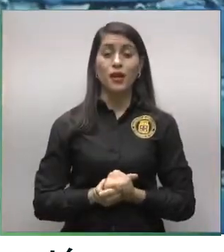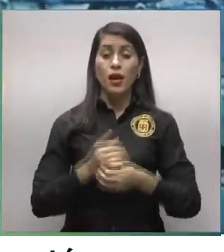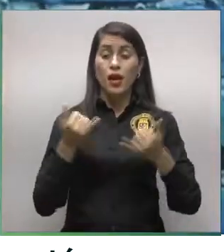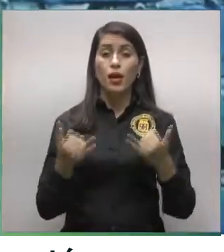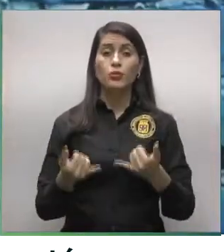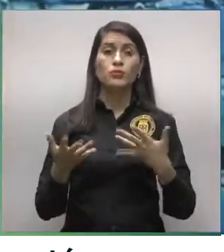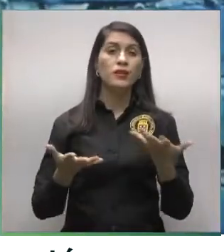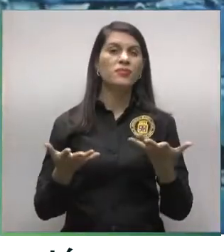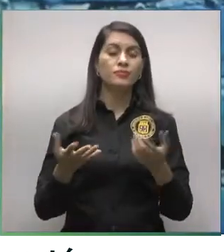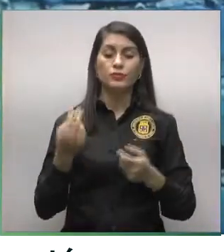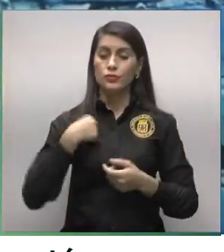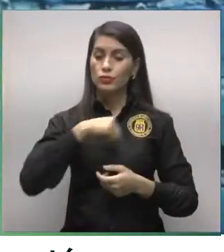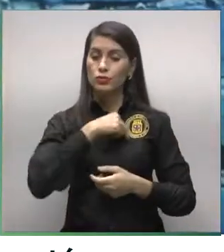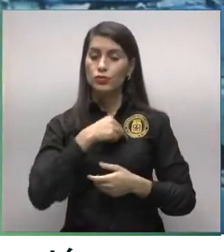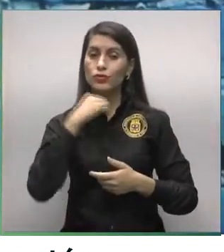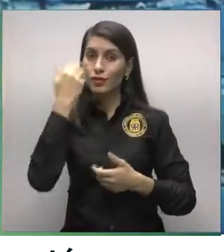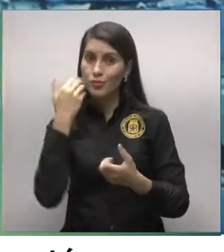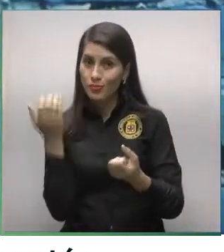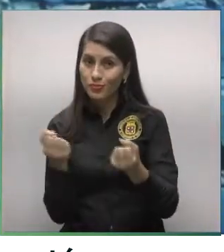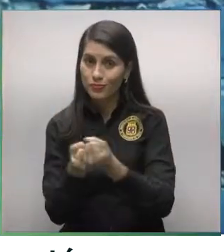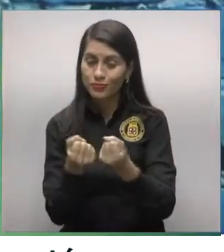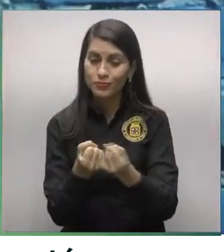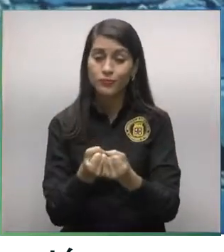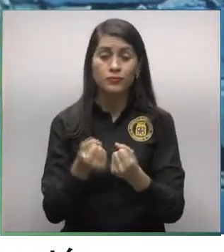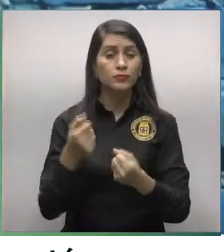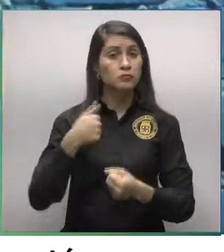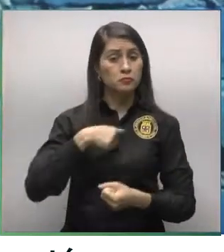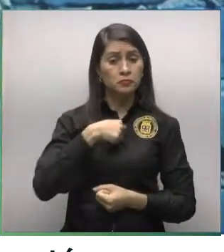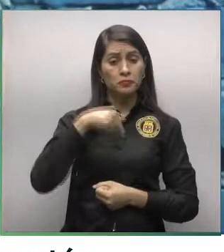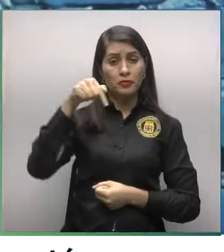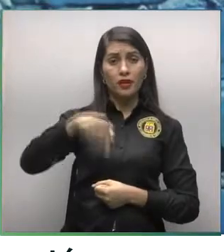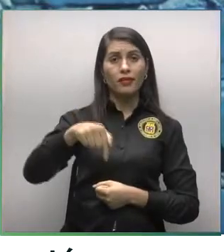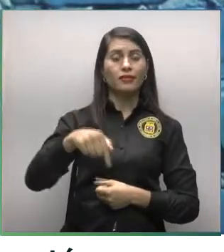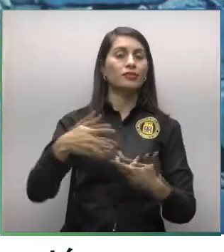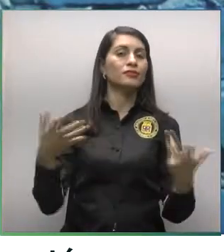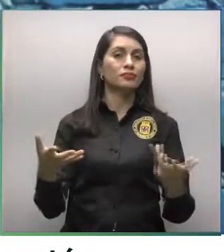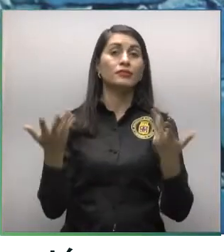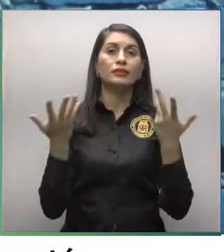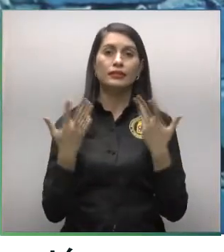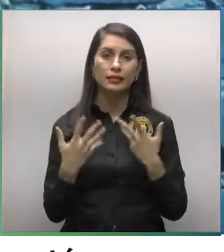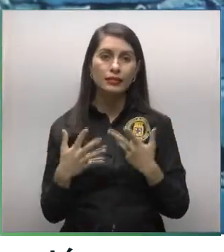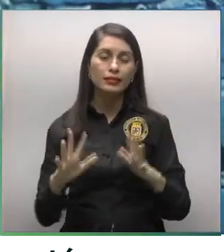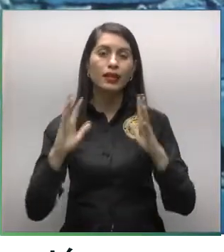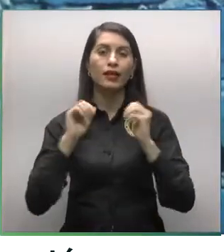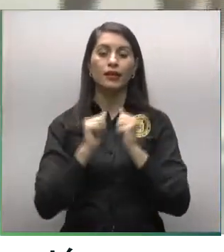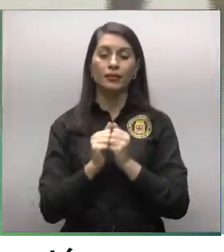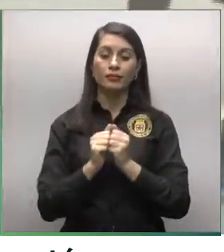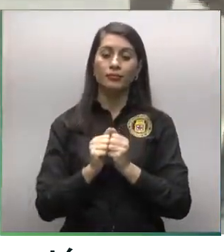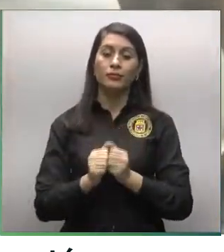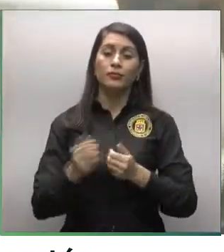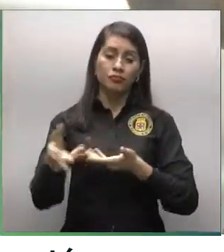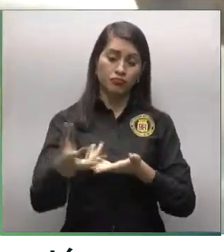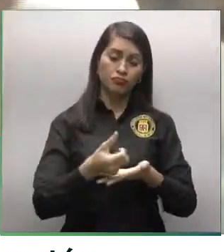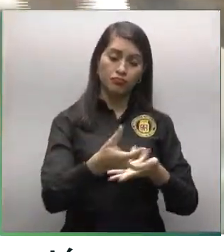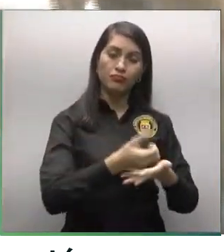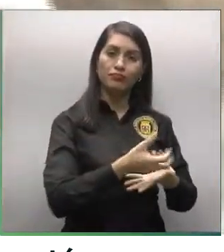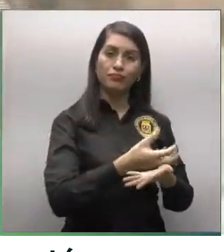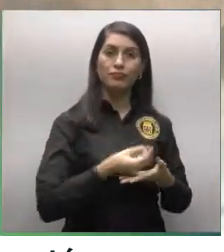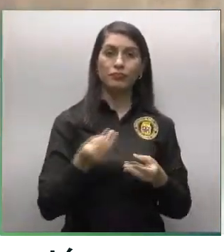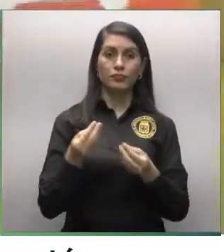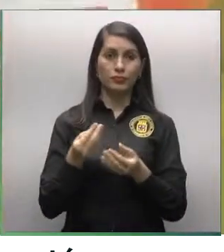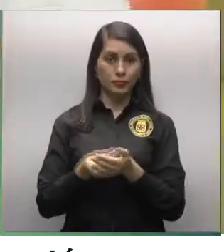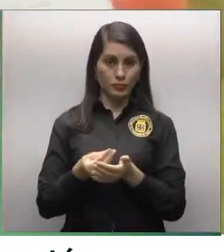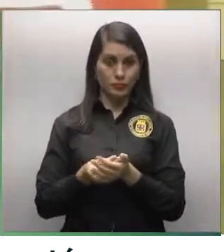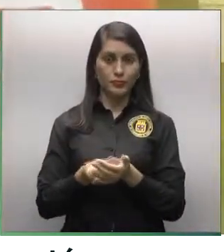Güeyatón, juntos dejando huellas y pues aquí estamos con el Güeyatón, es una actividad para recaudar dinero. La meta en sí